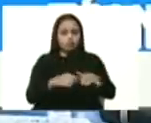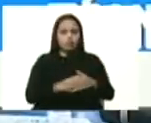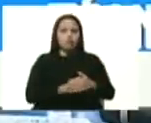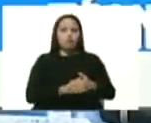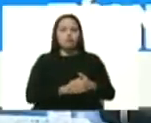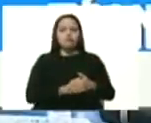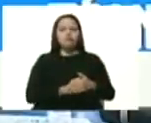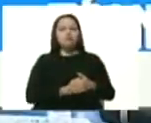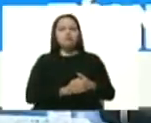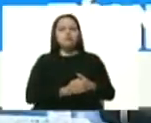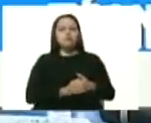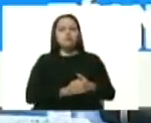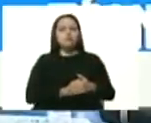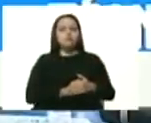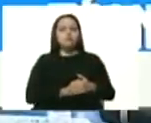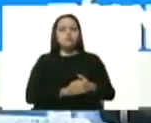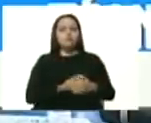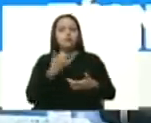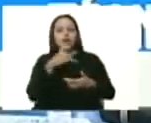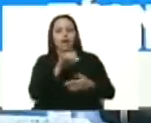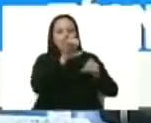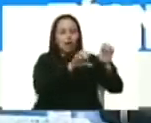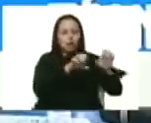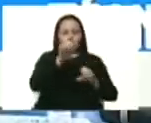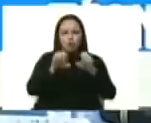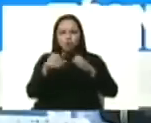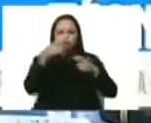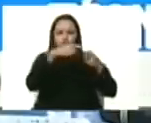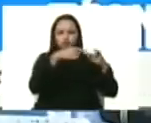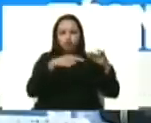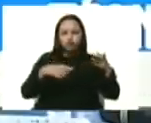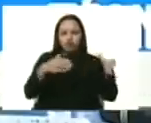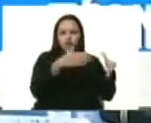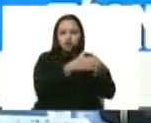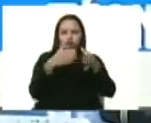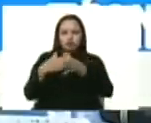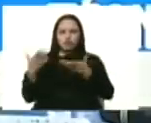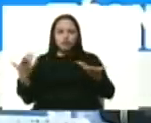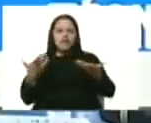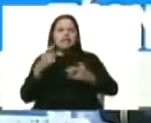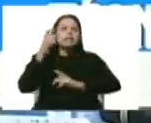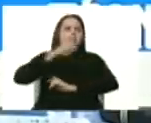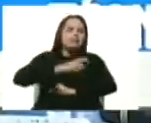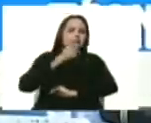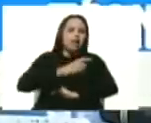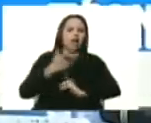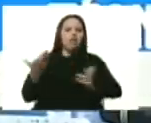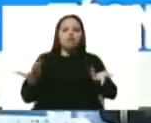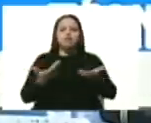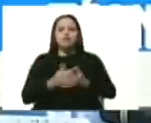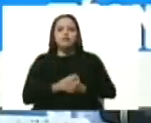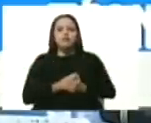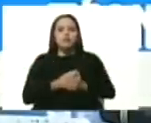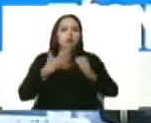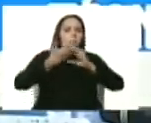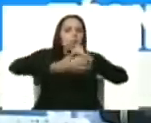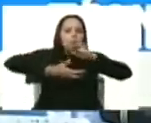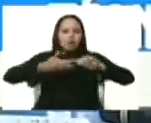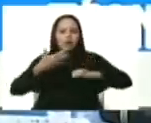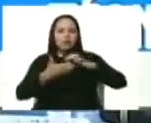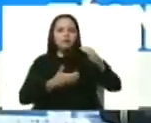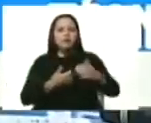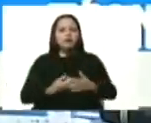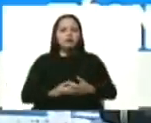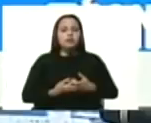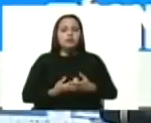revisando con los distintos sectores las demandas, los problemas, los